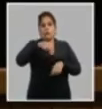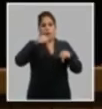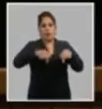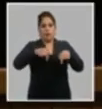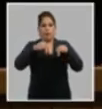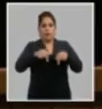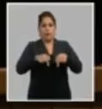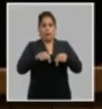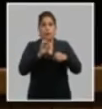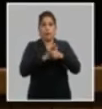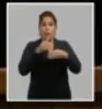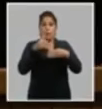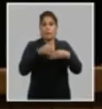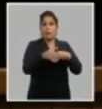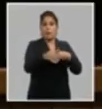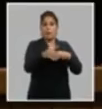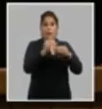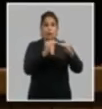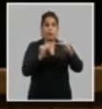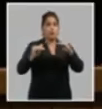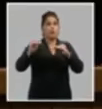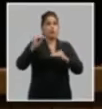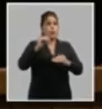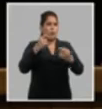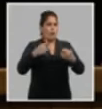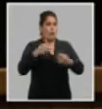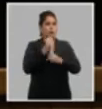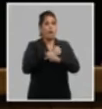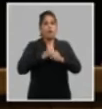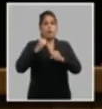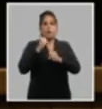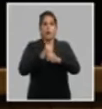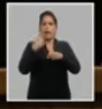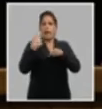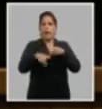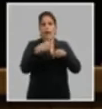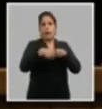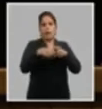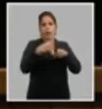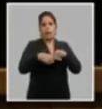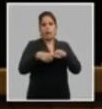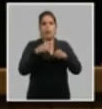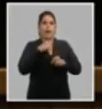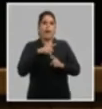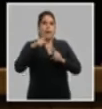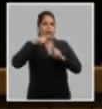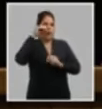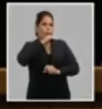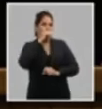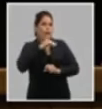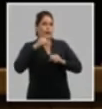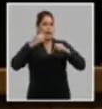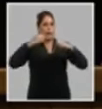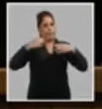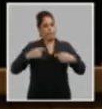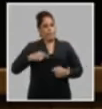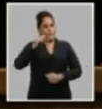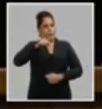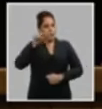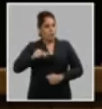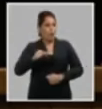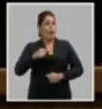a partir de una superior utilización de los recursos humanos y tecnológicos que se disponen